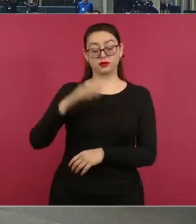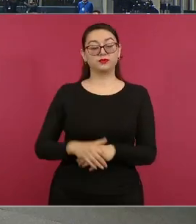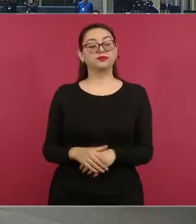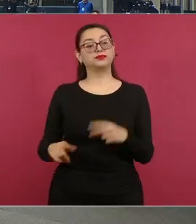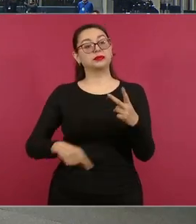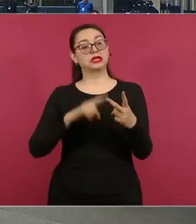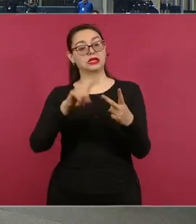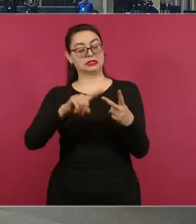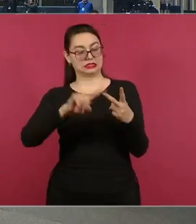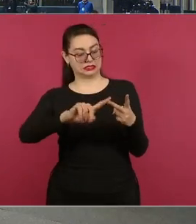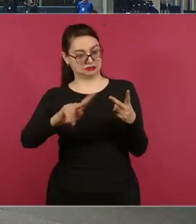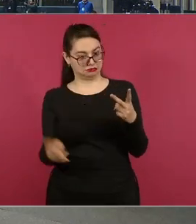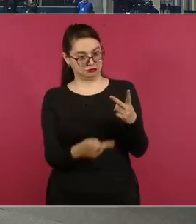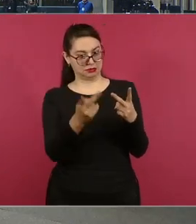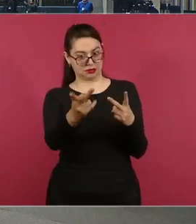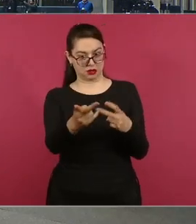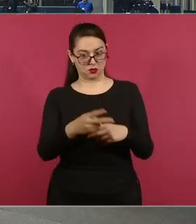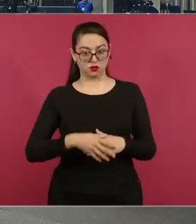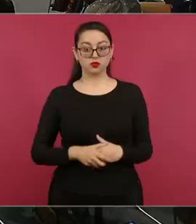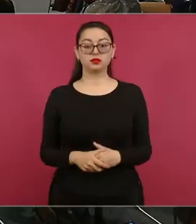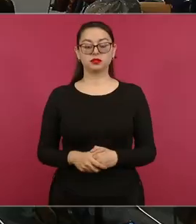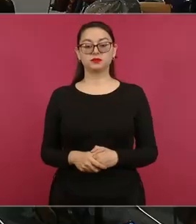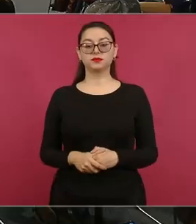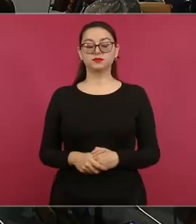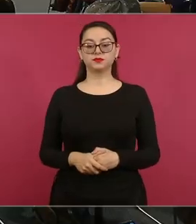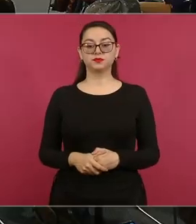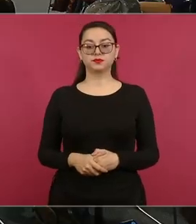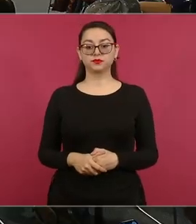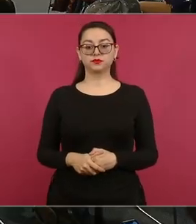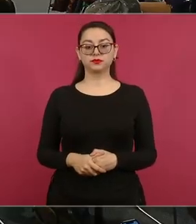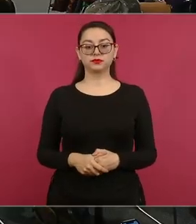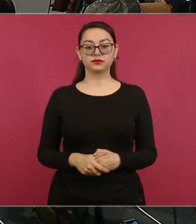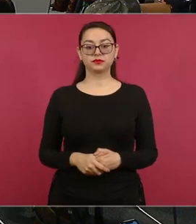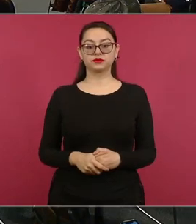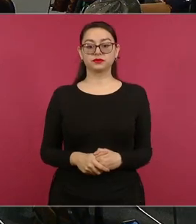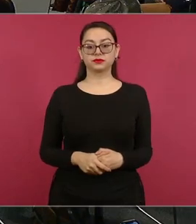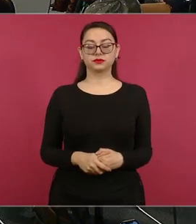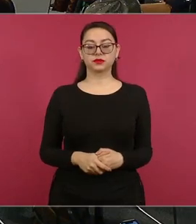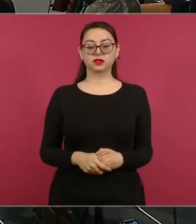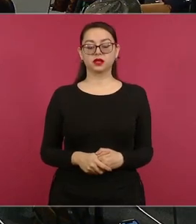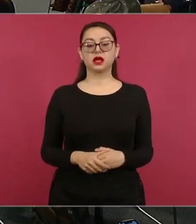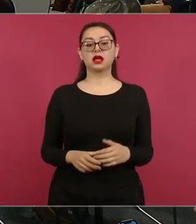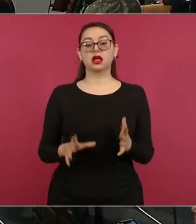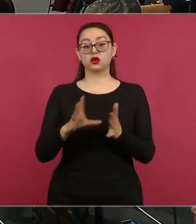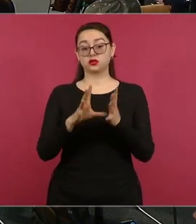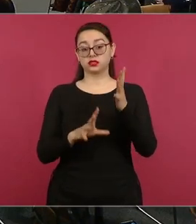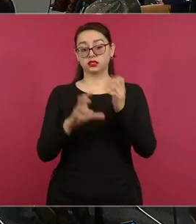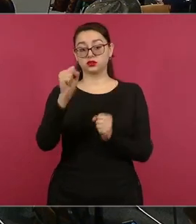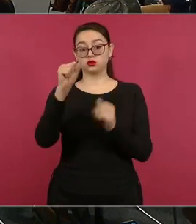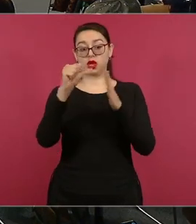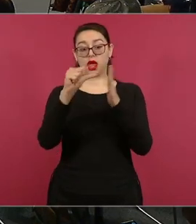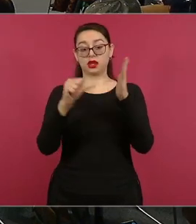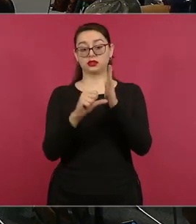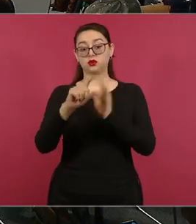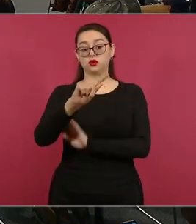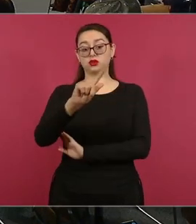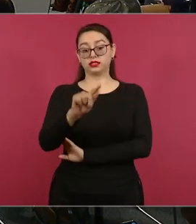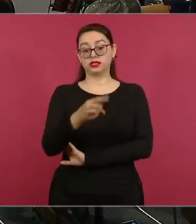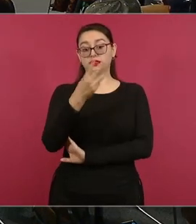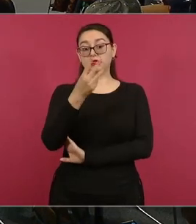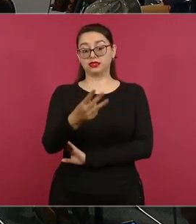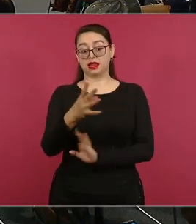Señor presidente, seguimos esperando la aprobación a la reforma constitucional al artículo 73 en el Senado